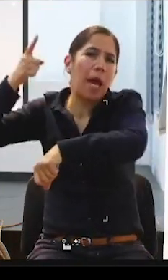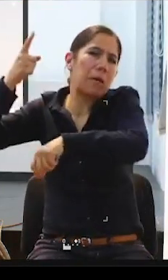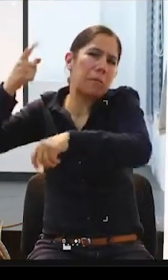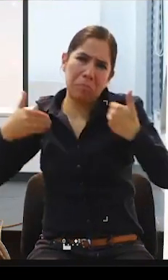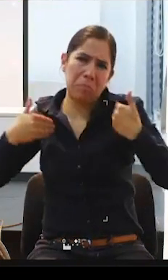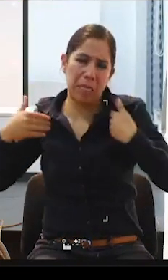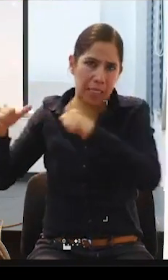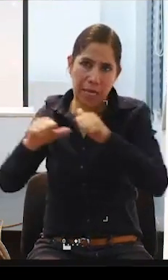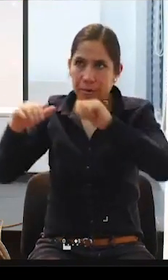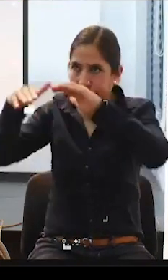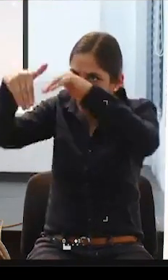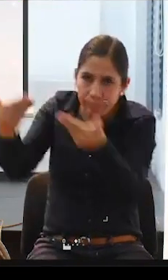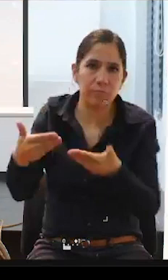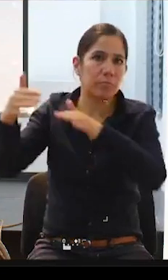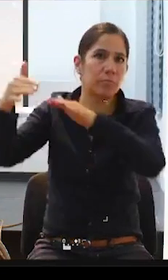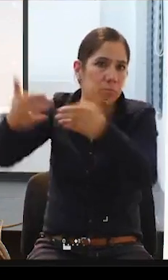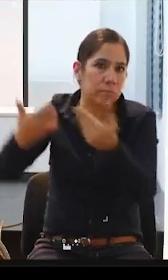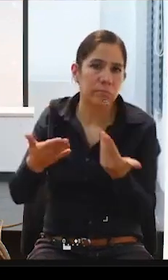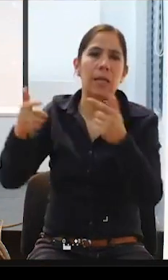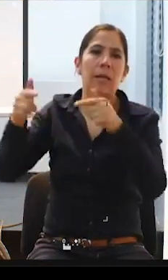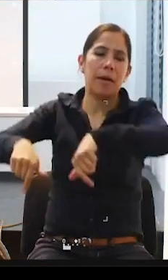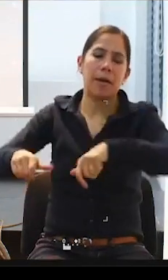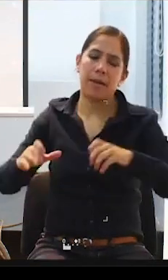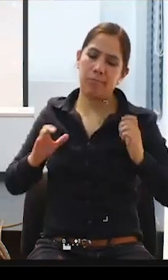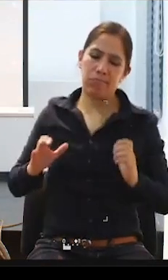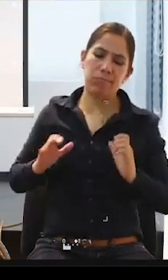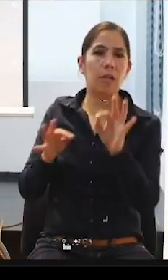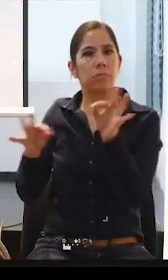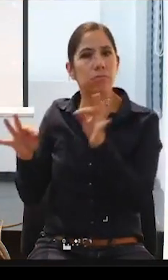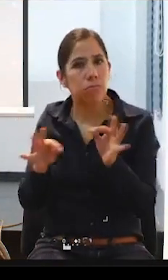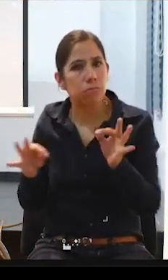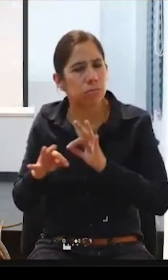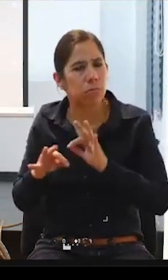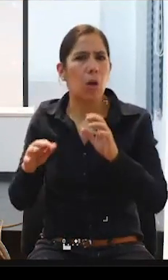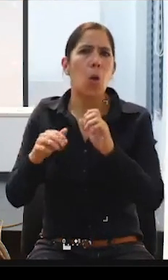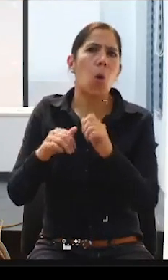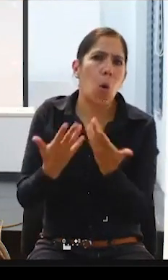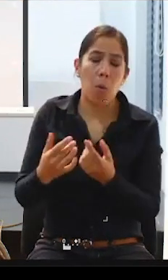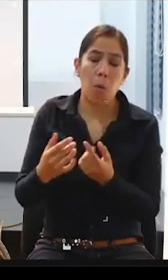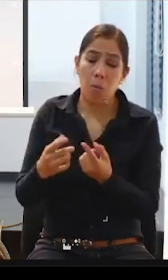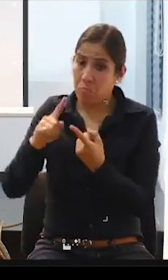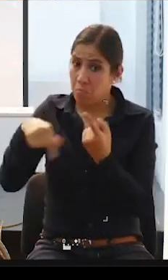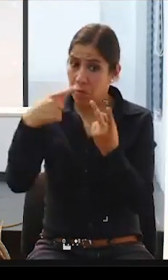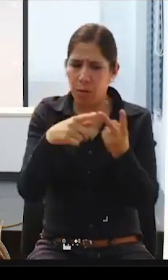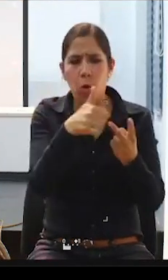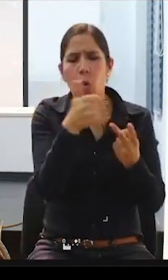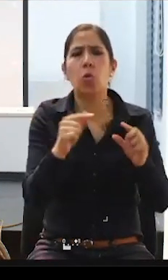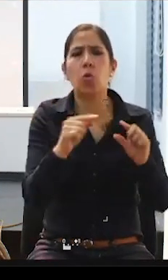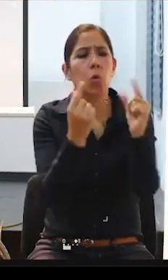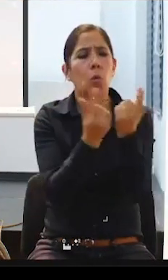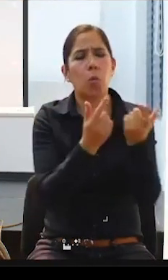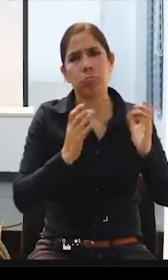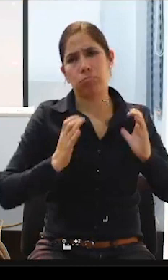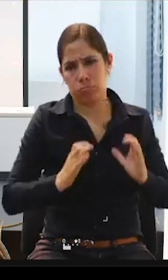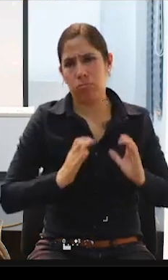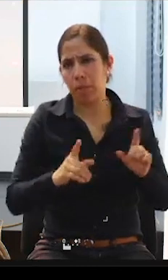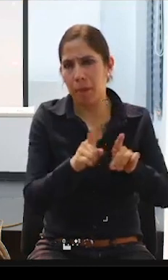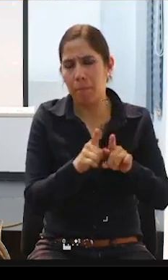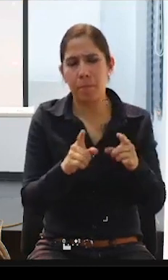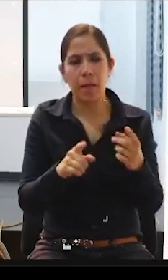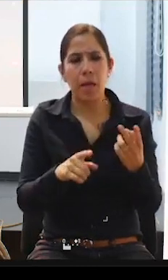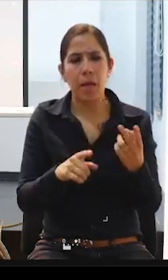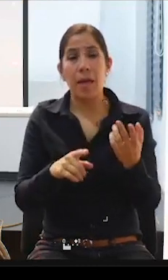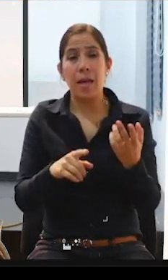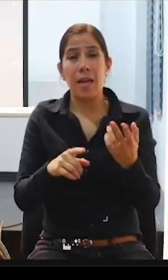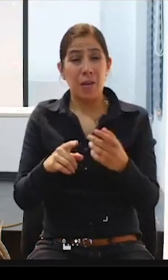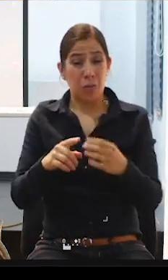estamos también constantemente dando capacitaciones de formación a diferentes poblaciones y una de ellas es precisamente los padres de familia